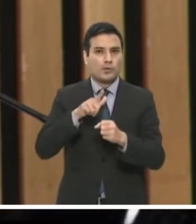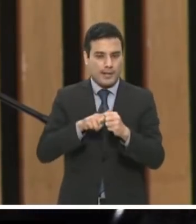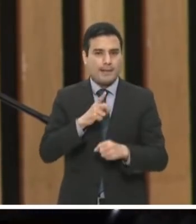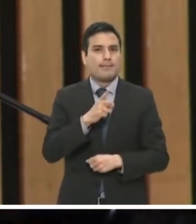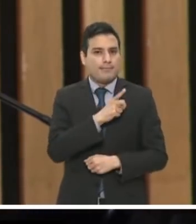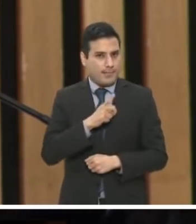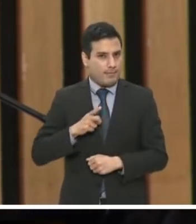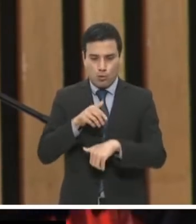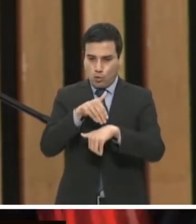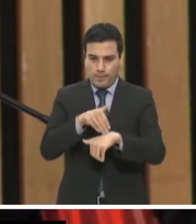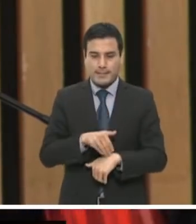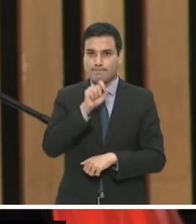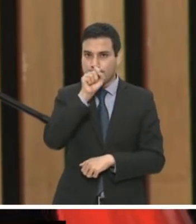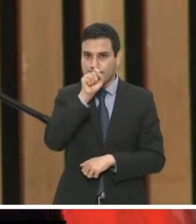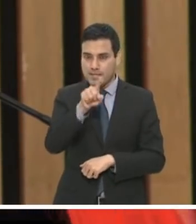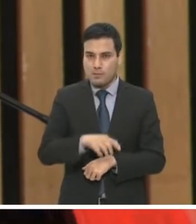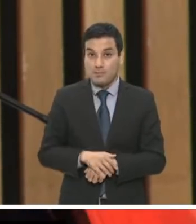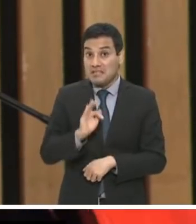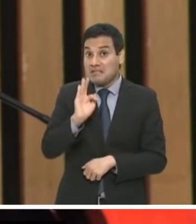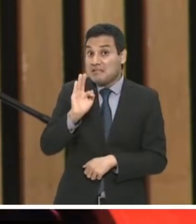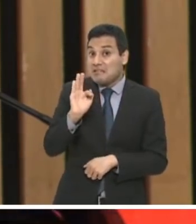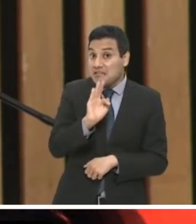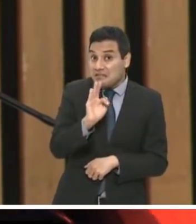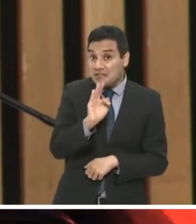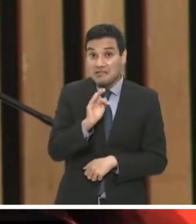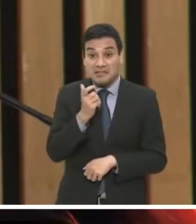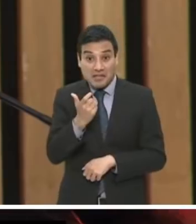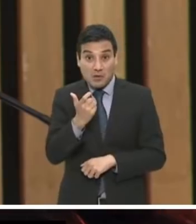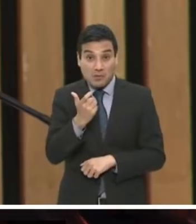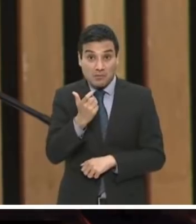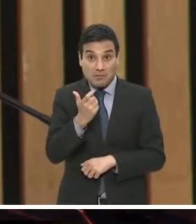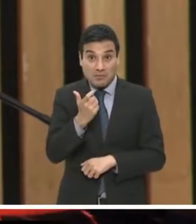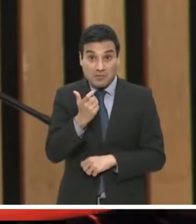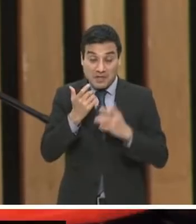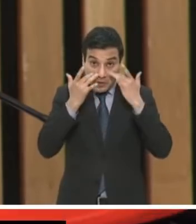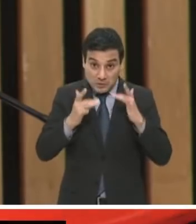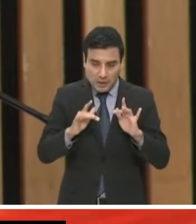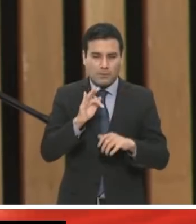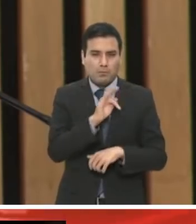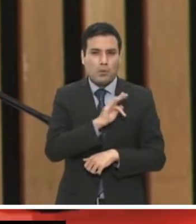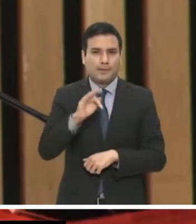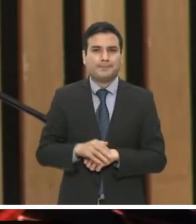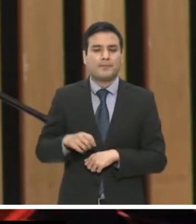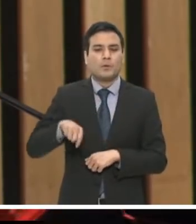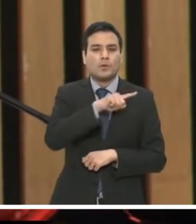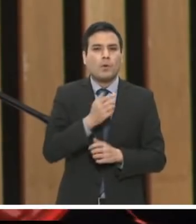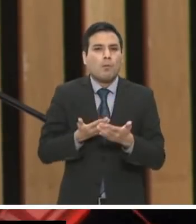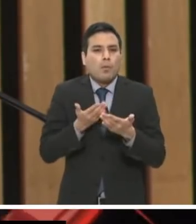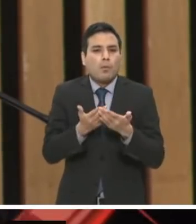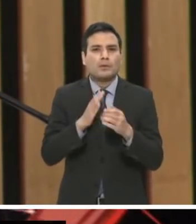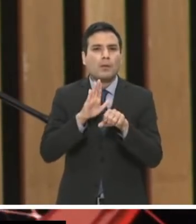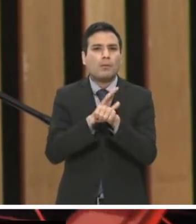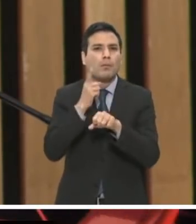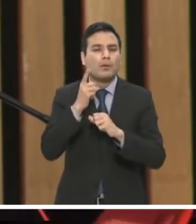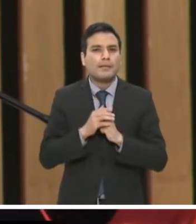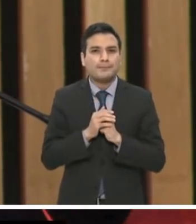soliciten renunciar a su financiamiento público. Morena propone la mencionada modificación porque a partir de